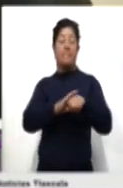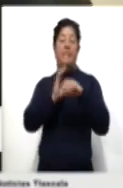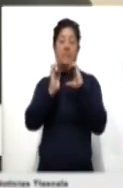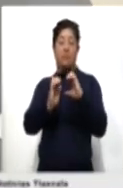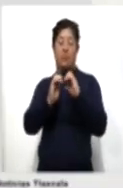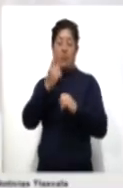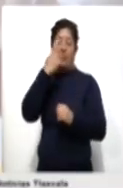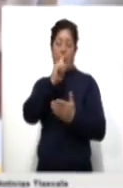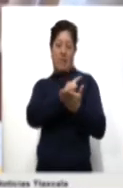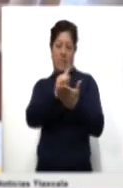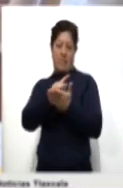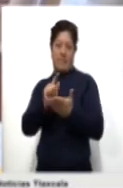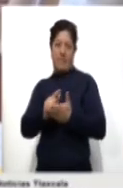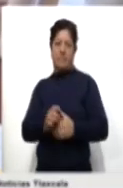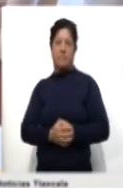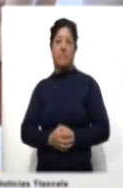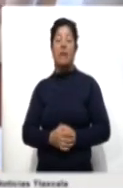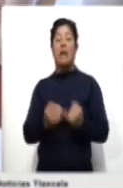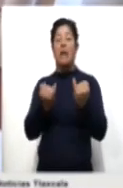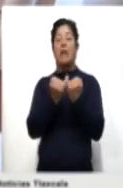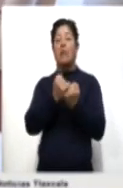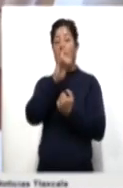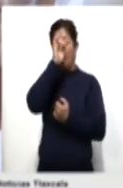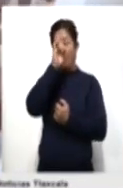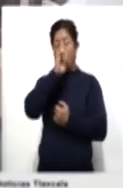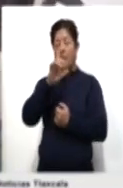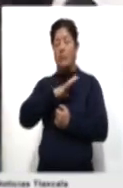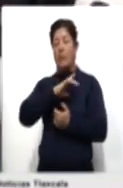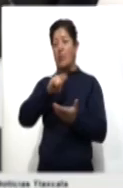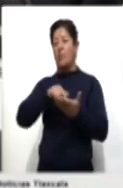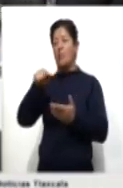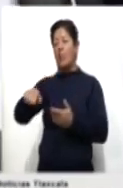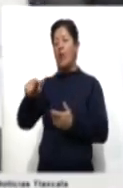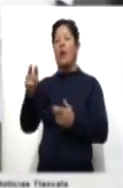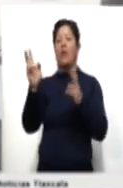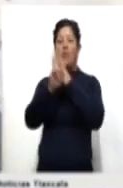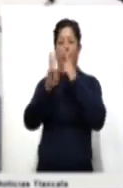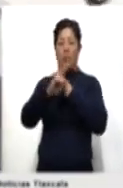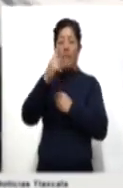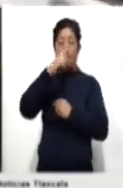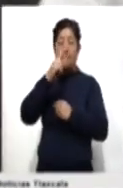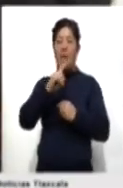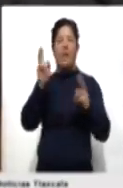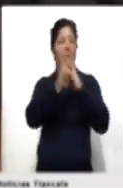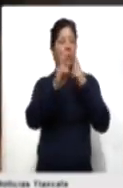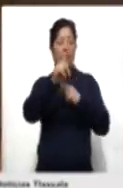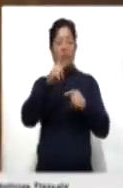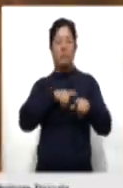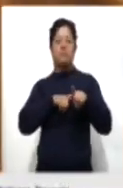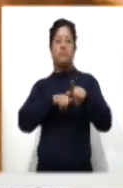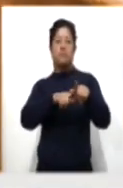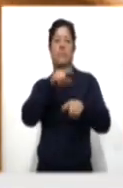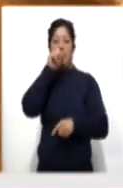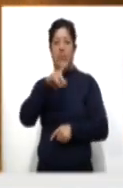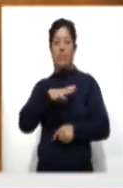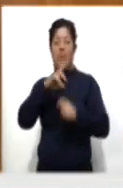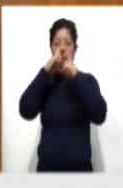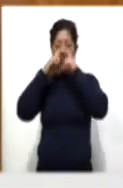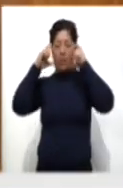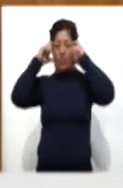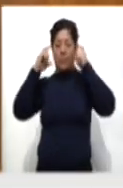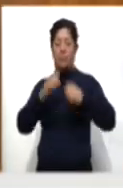su limpieza y desinfección. También recomendó mantener los espacios ventilados para que el flujo del aire sea constante, además de portar el